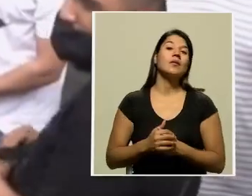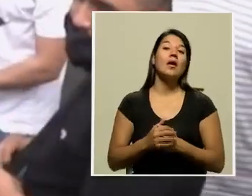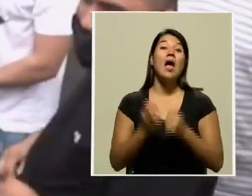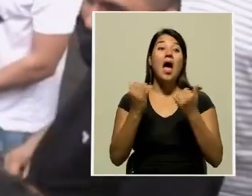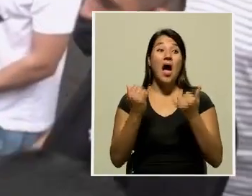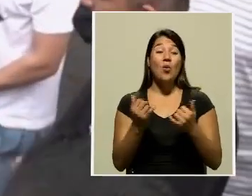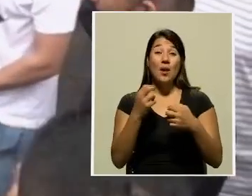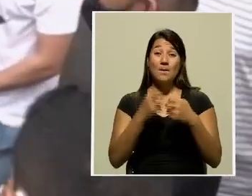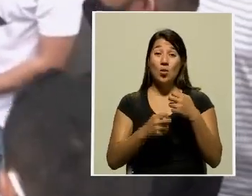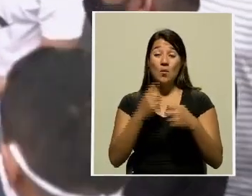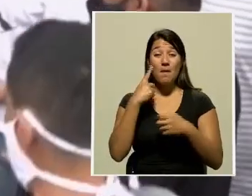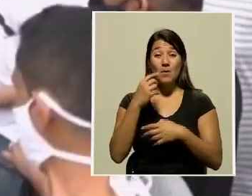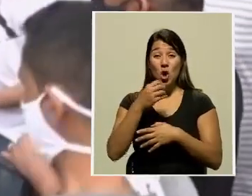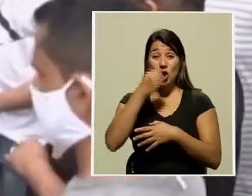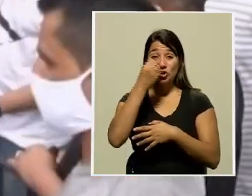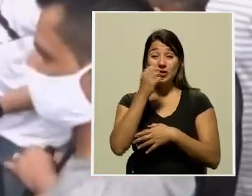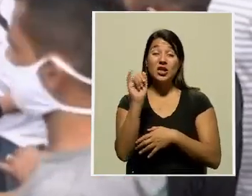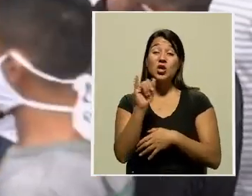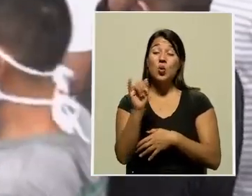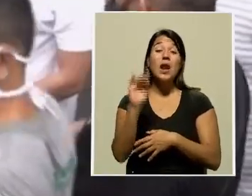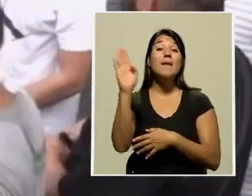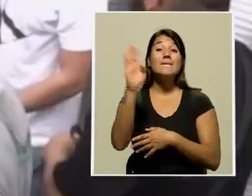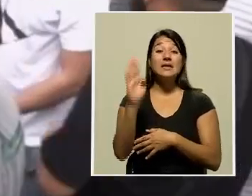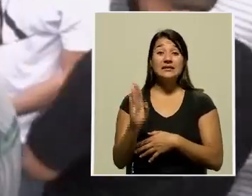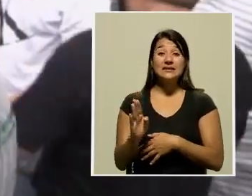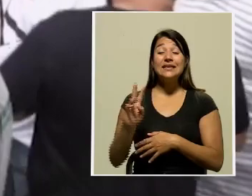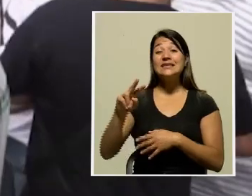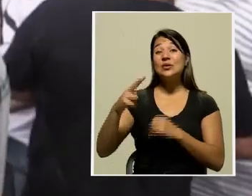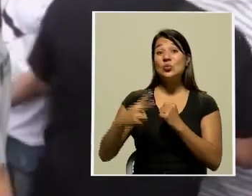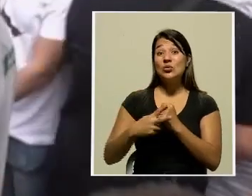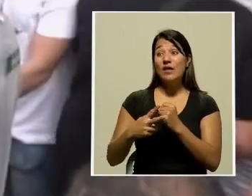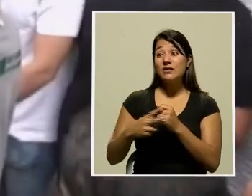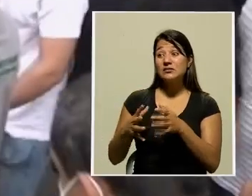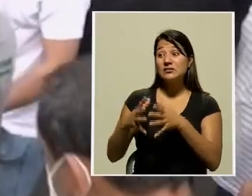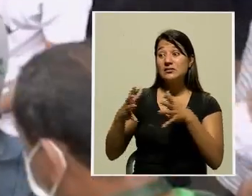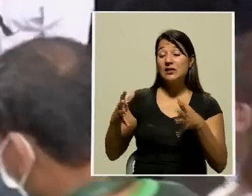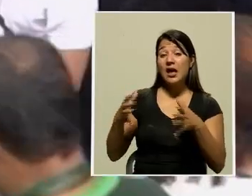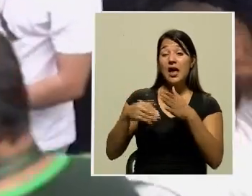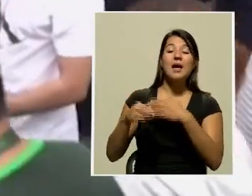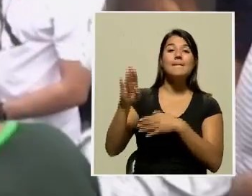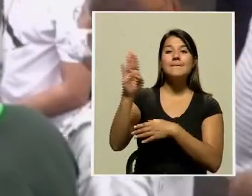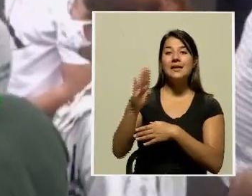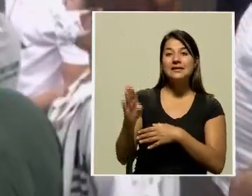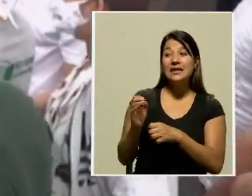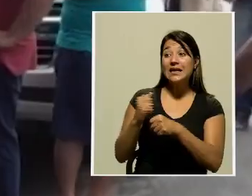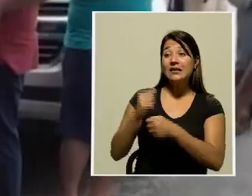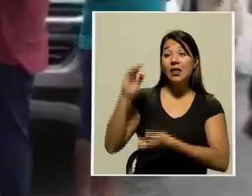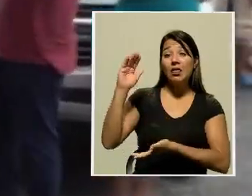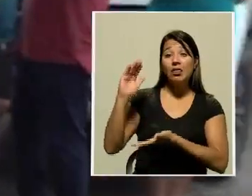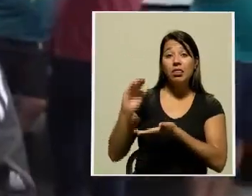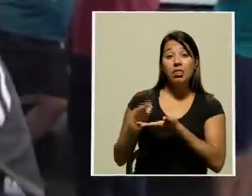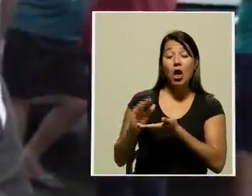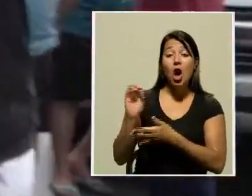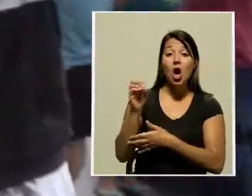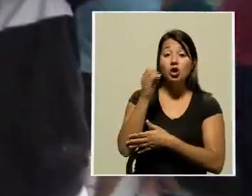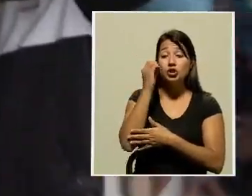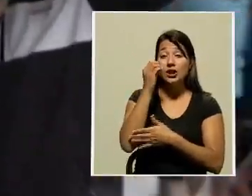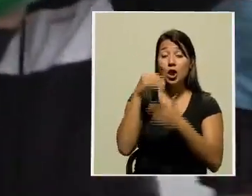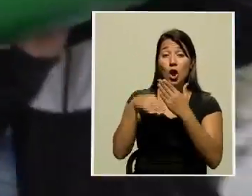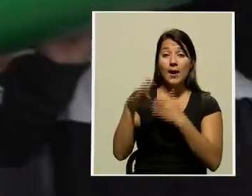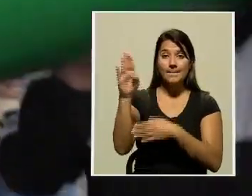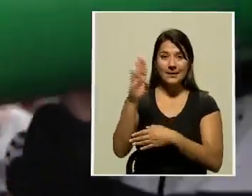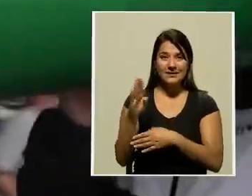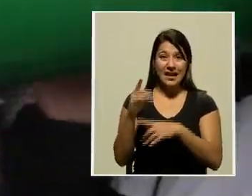oxígeno también se vive en Brasil. La segunda ola de la pandemia agotó las reservas de oxígeno en el selvático estado de Amazonas. A